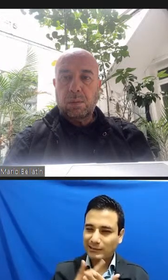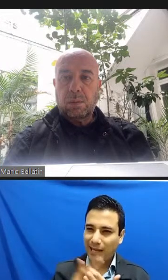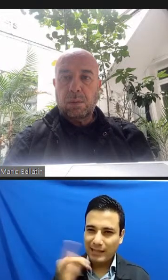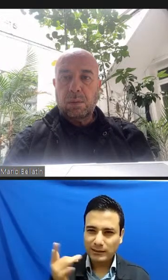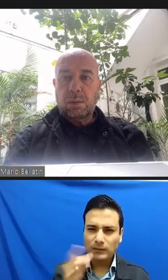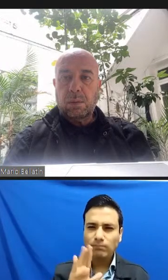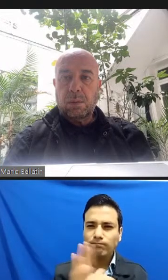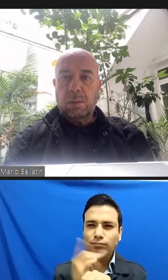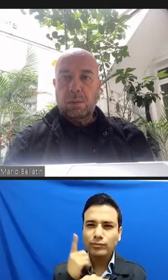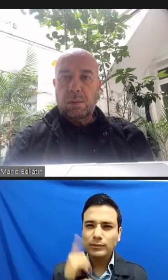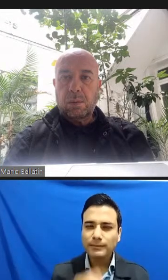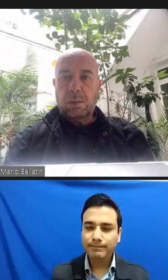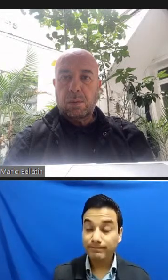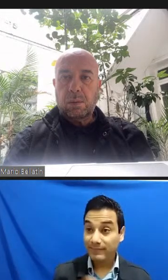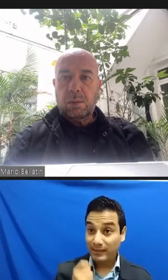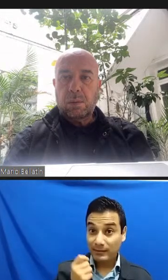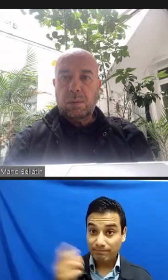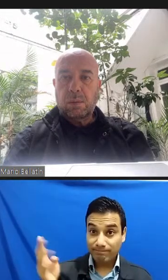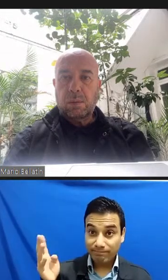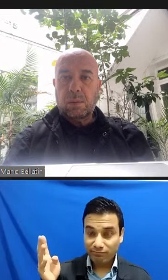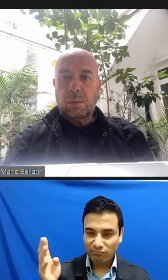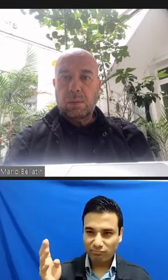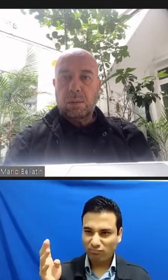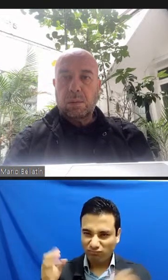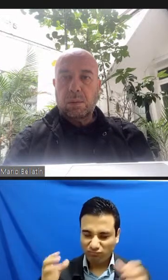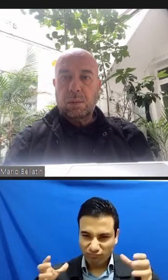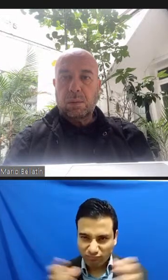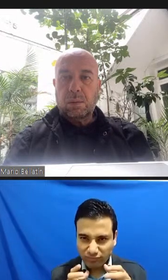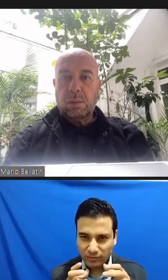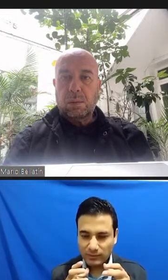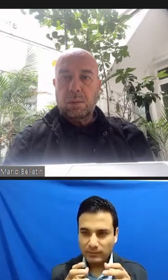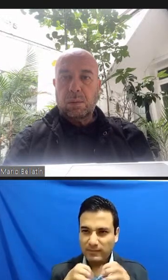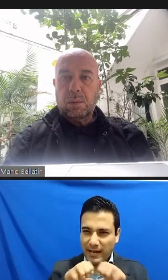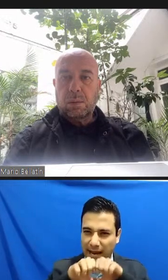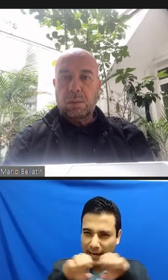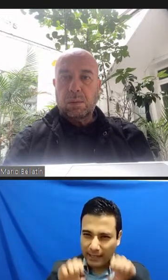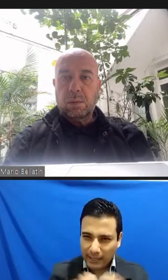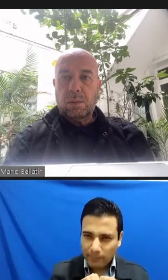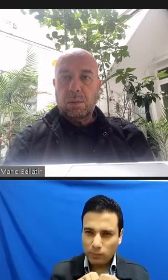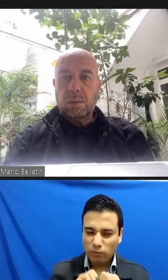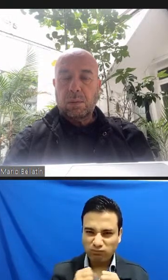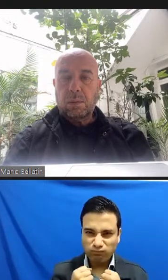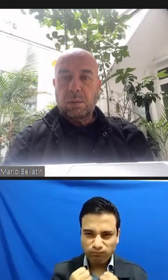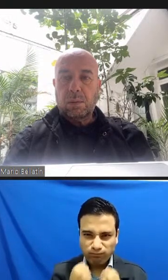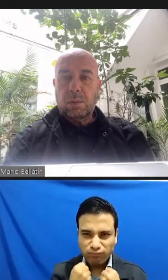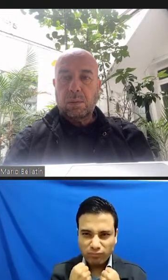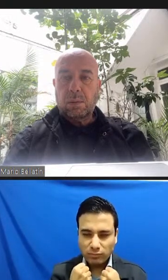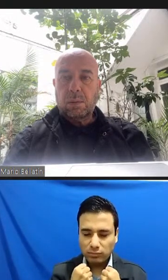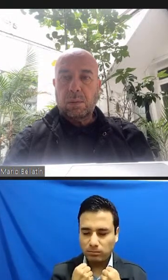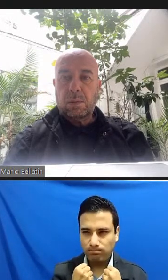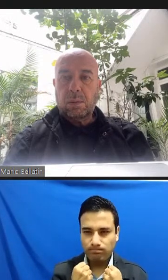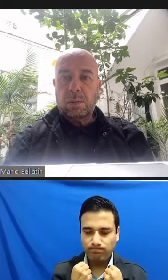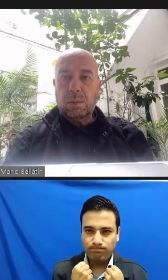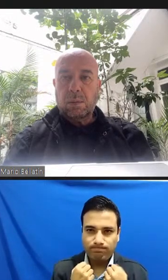la fortaleza conjunta que formamos